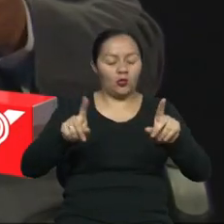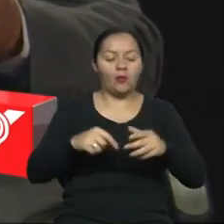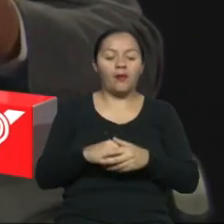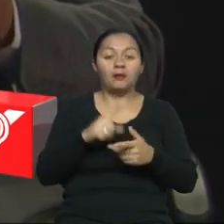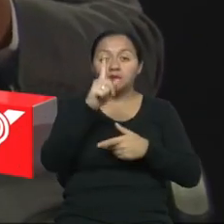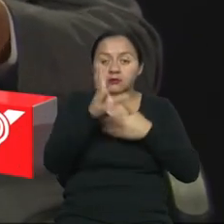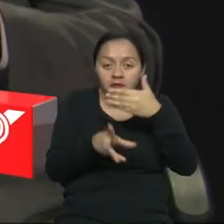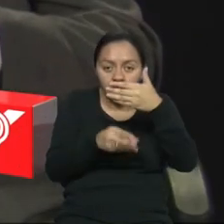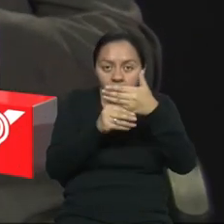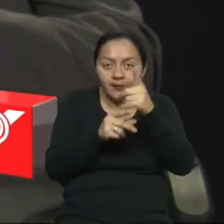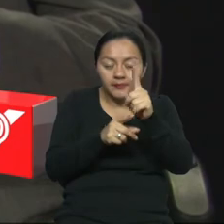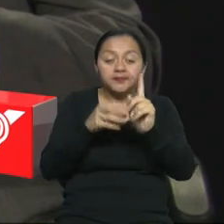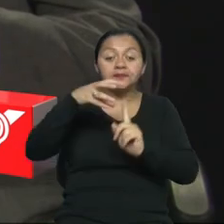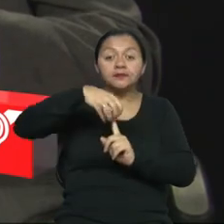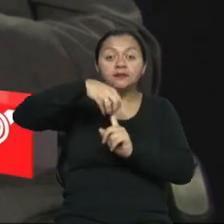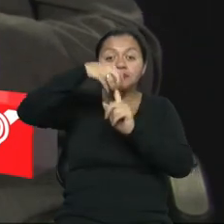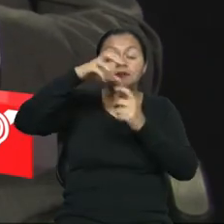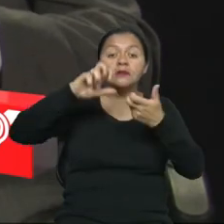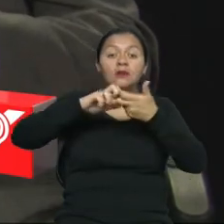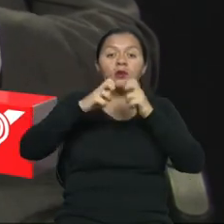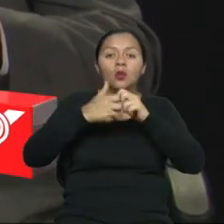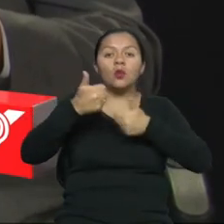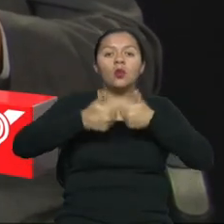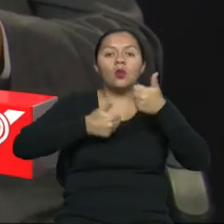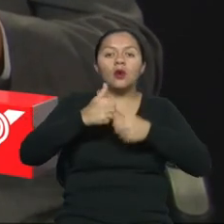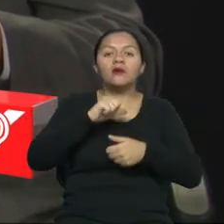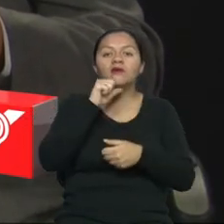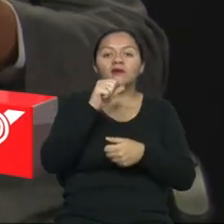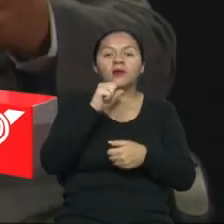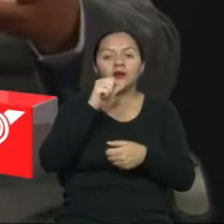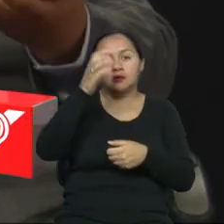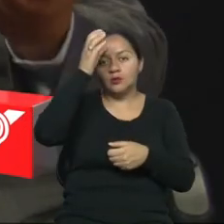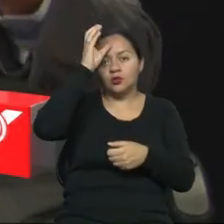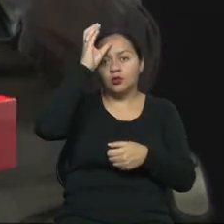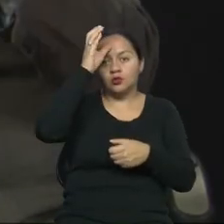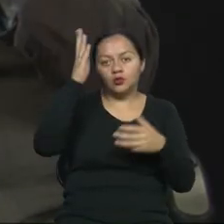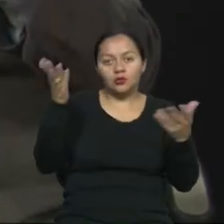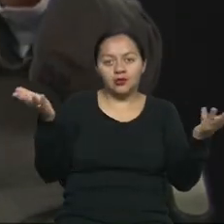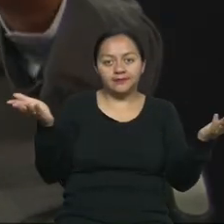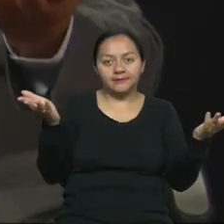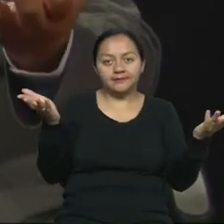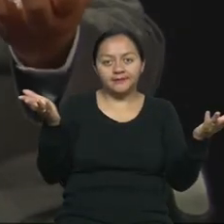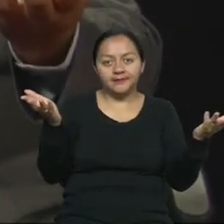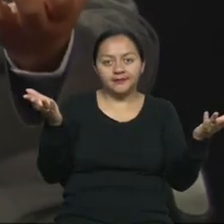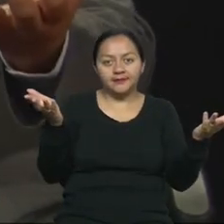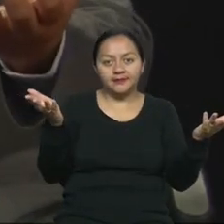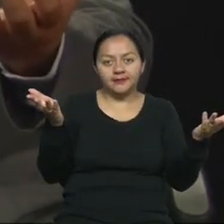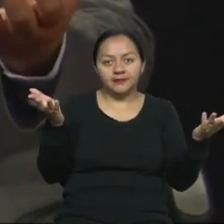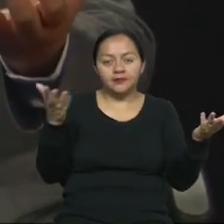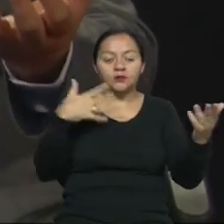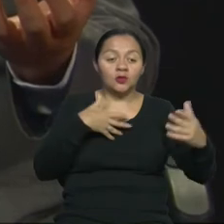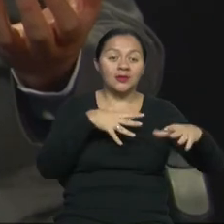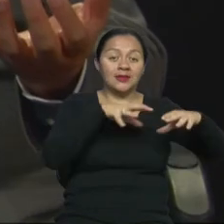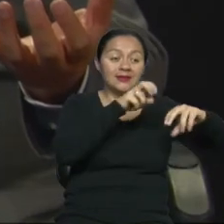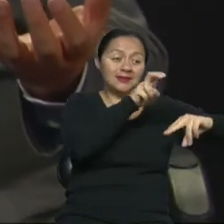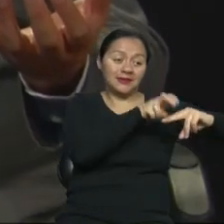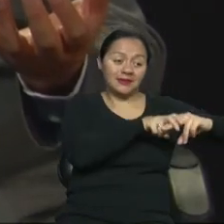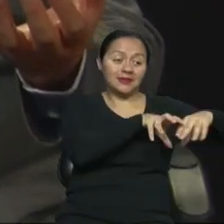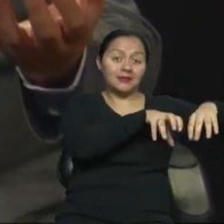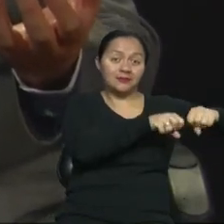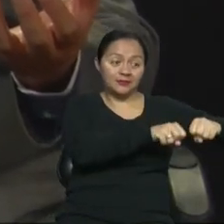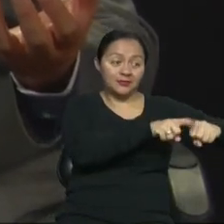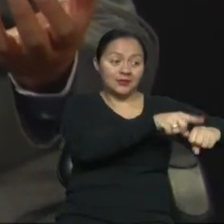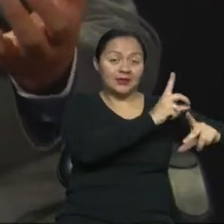esto termino, el principal problema también es la falta de cultura. De nada sirve tener asientos reservados para personas con